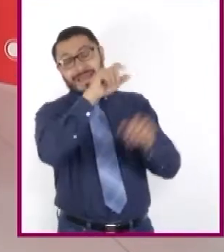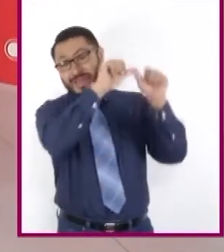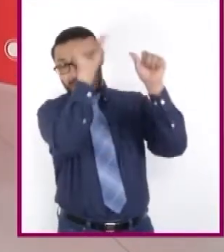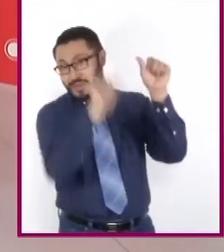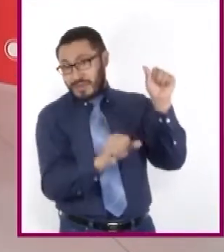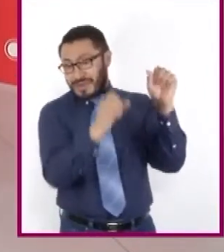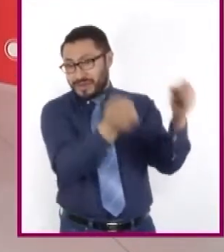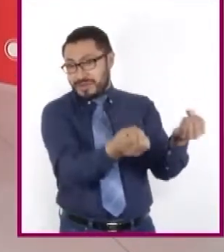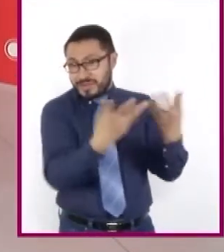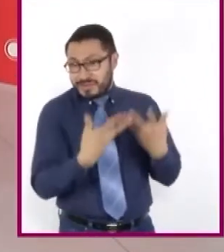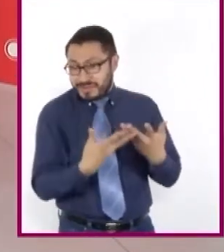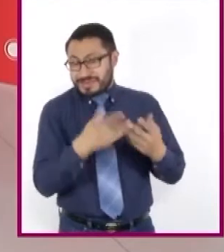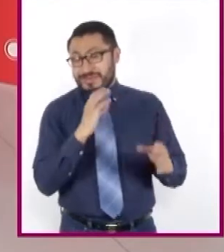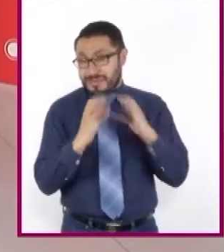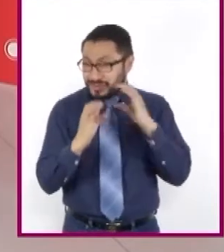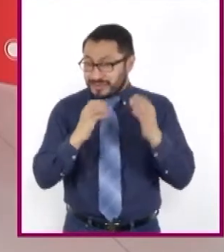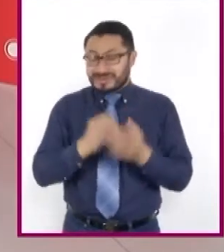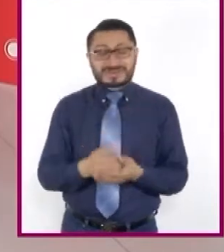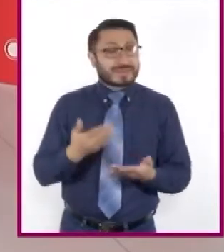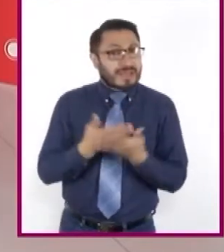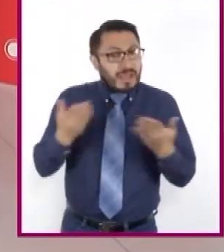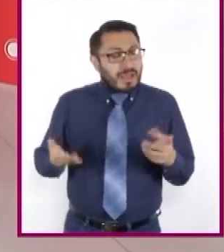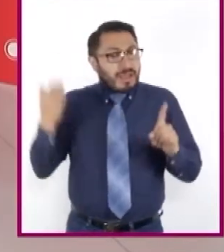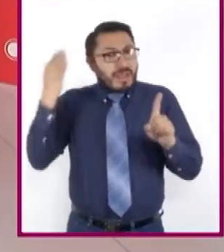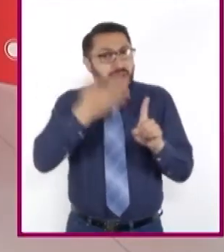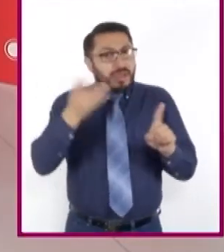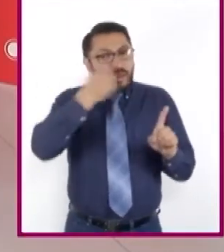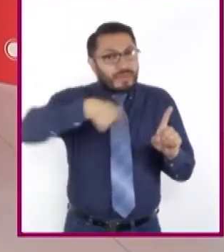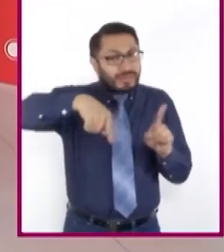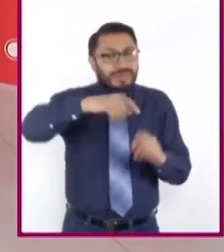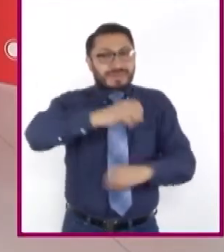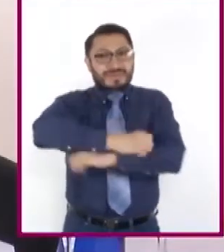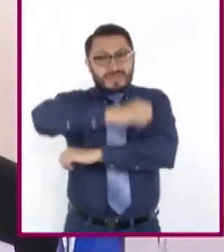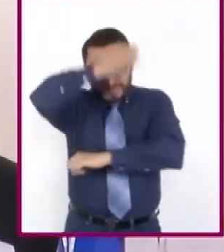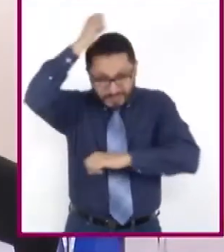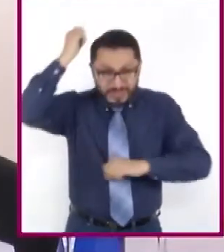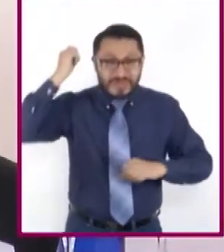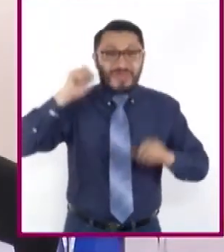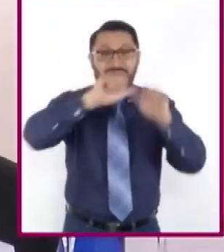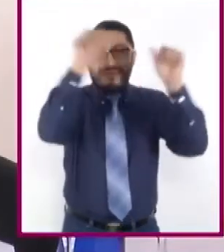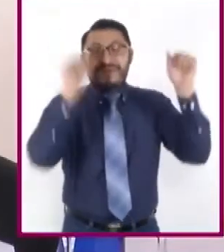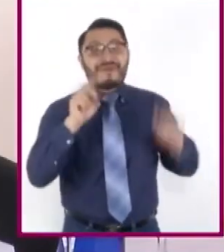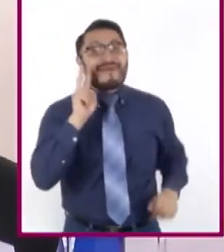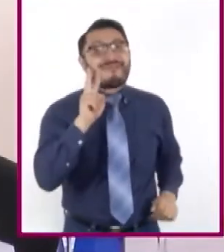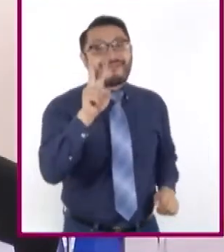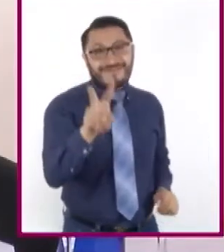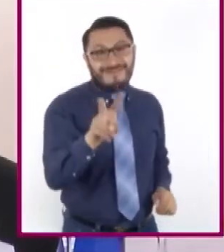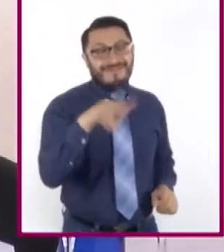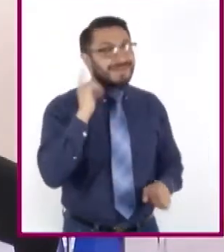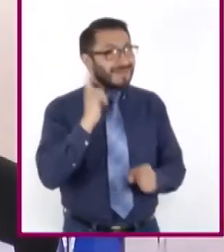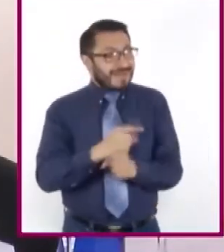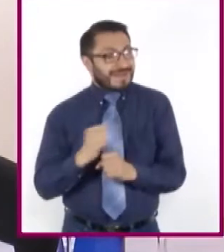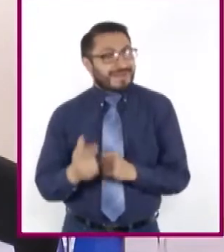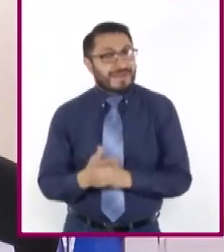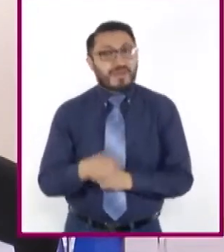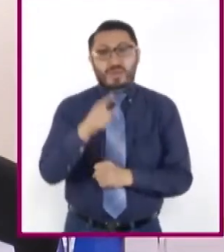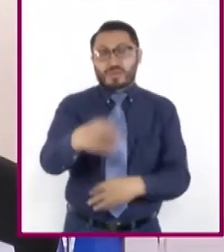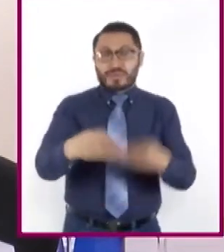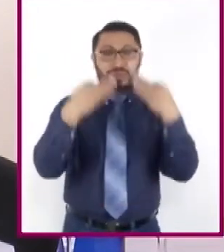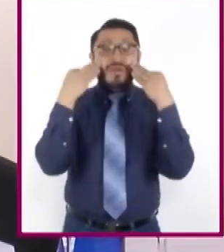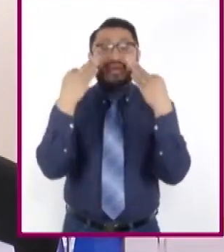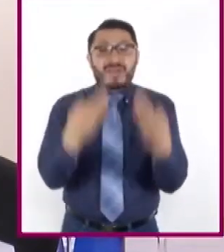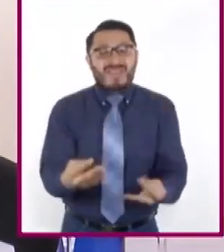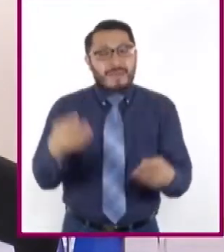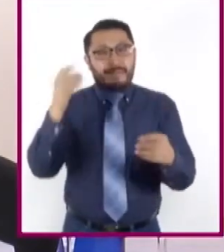Es momento del reto, para que vean a través de la ventana del arte. Como se habrán dado cuenta, las obras artísticas